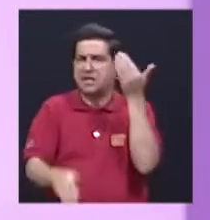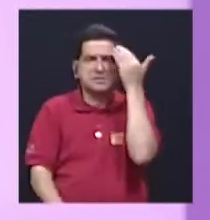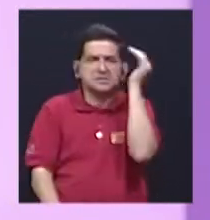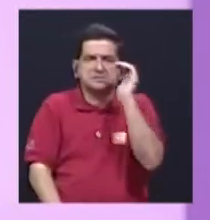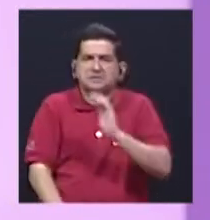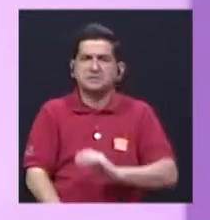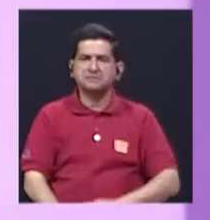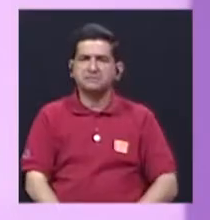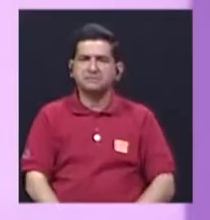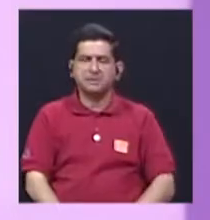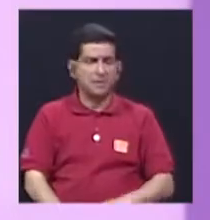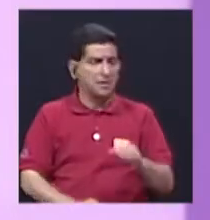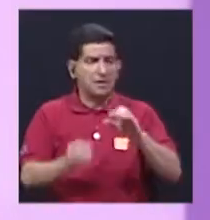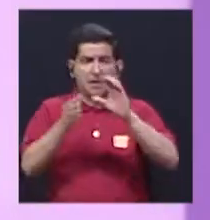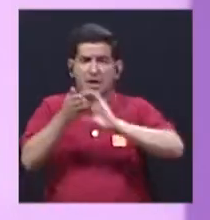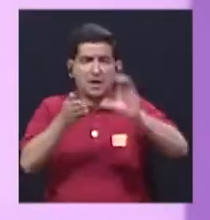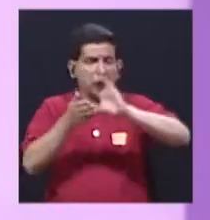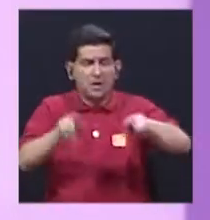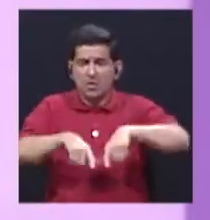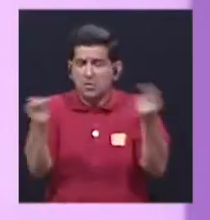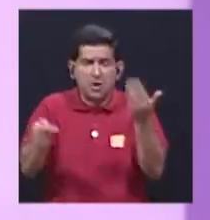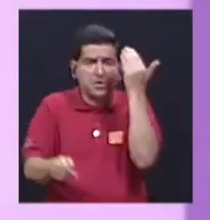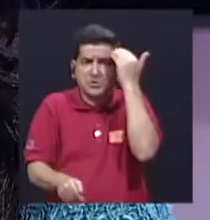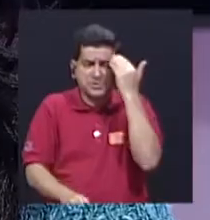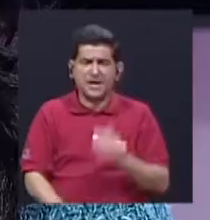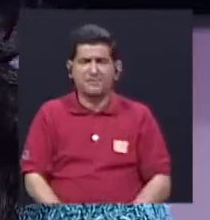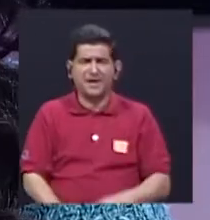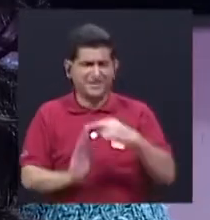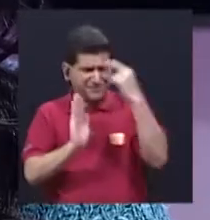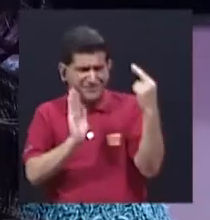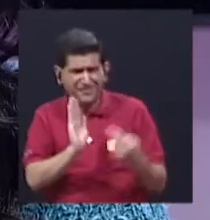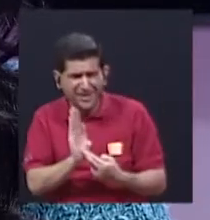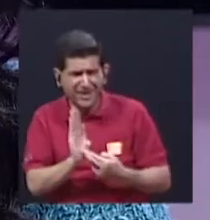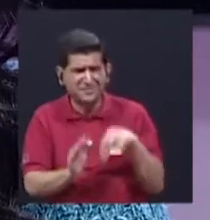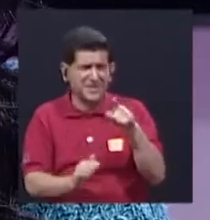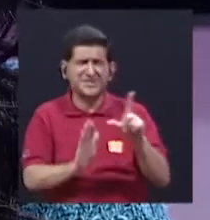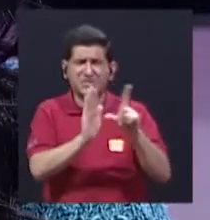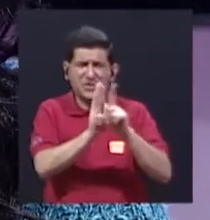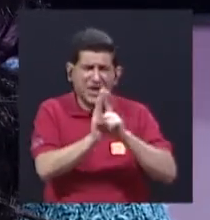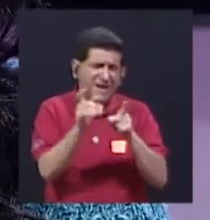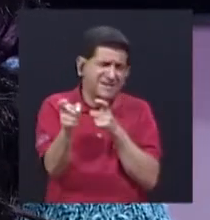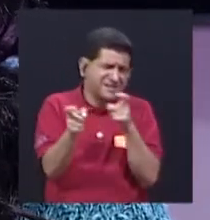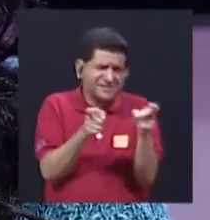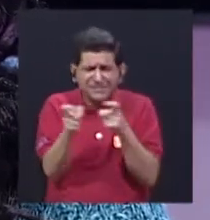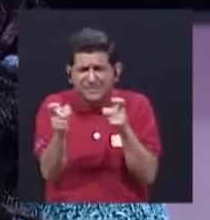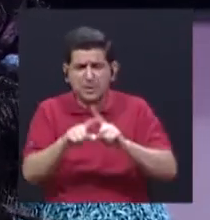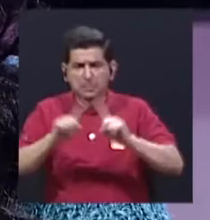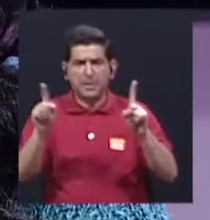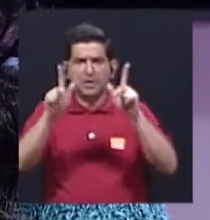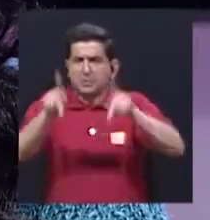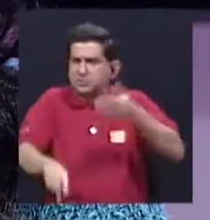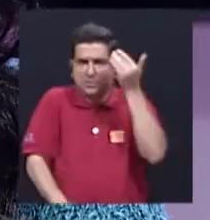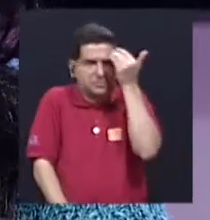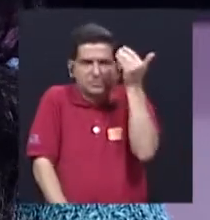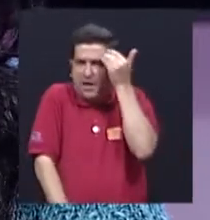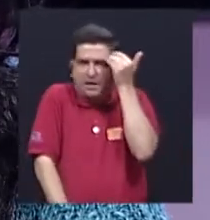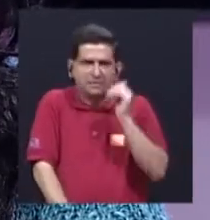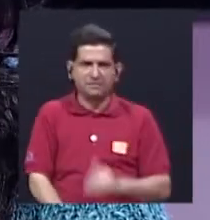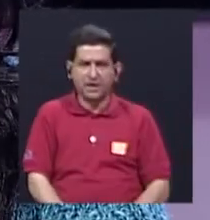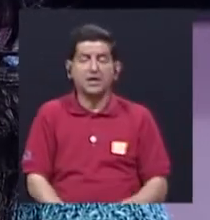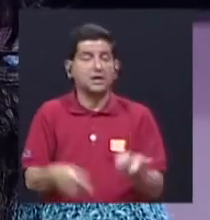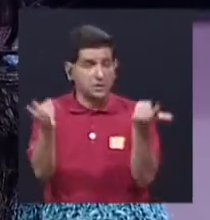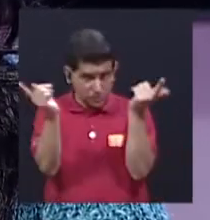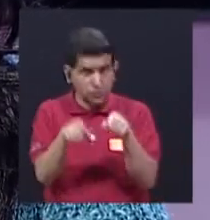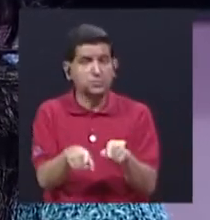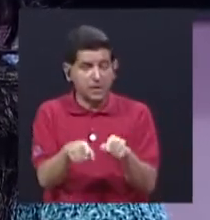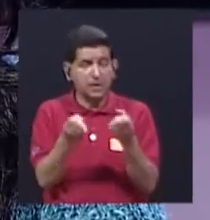prácticamente ni el colegio de periodistas. Es decir, sacan reglamentos que legislan, que regulan sin que nadie lo sepa. Y eso ha pasado